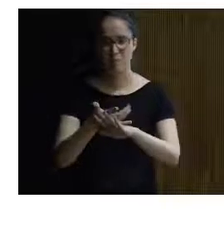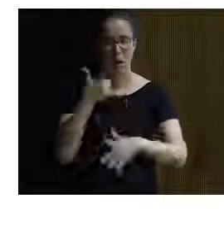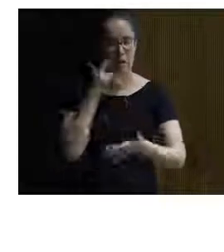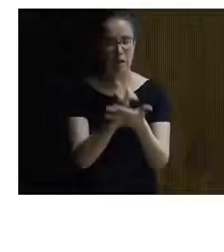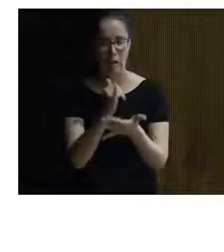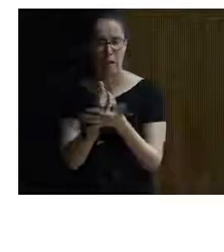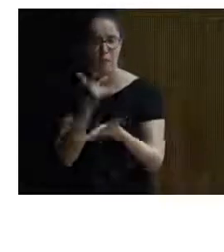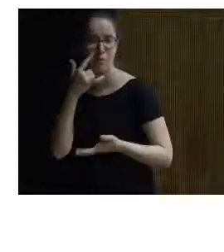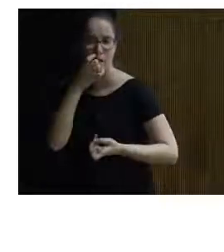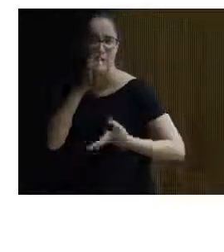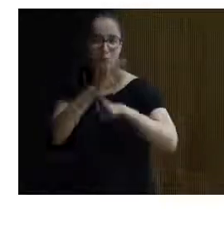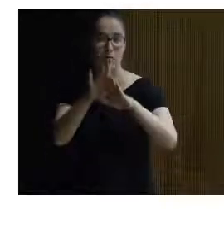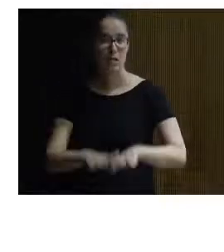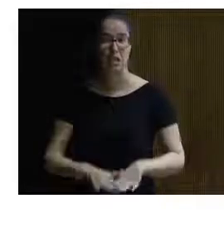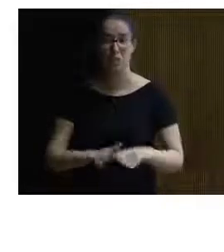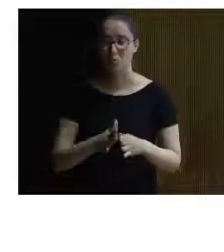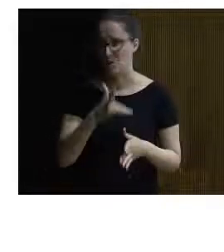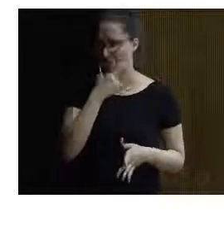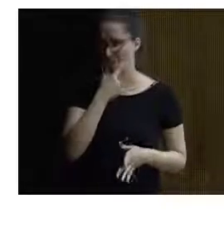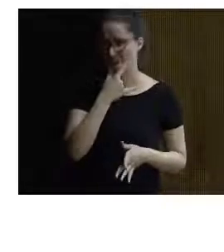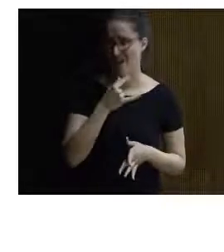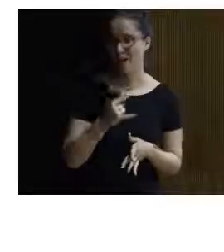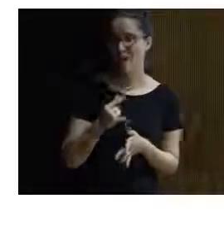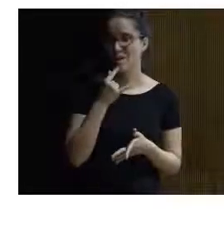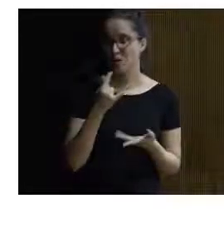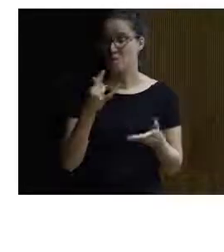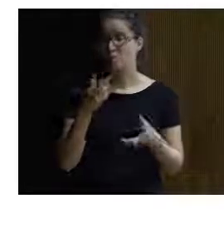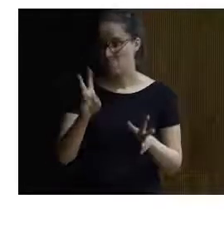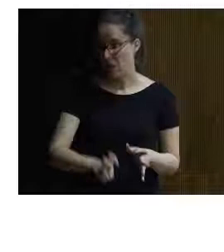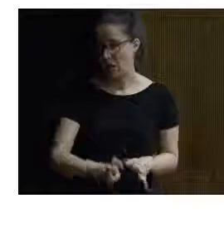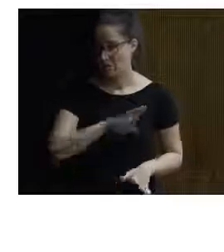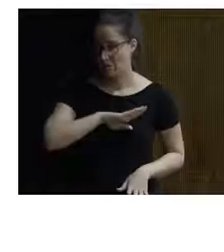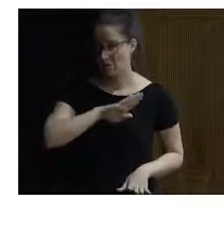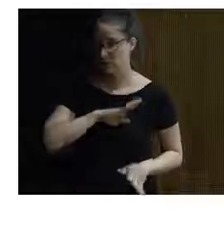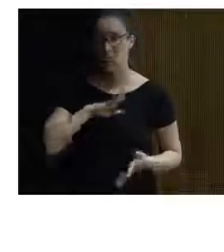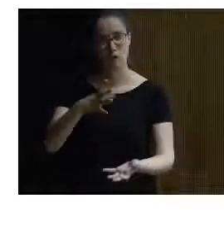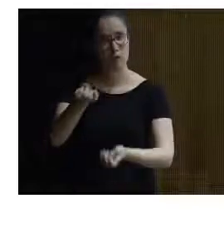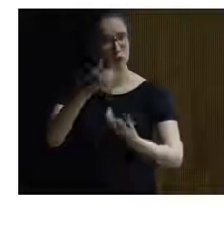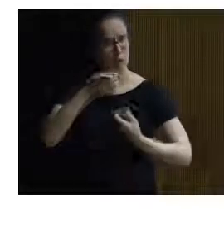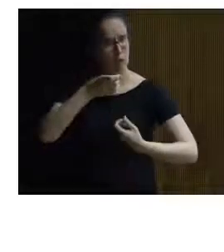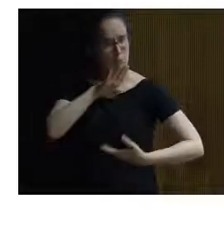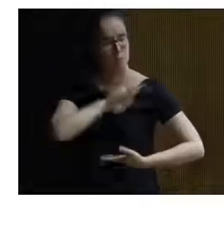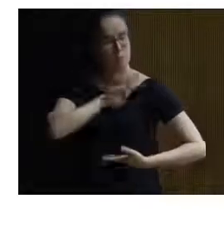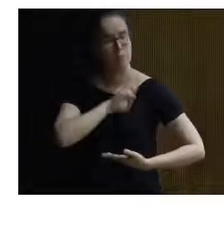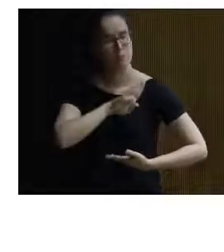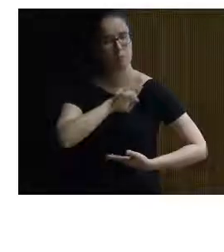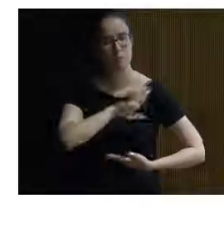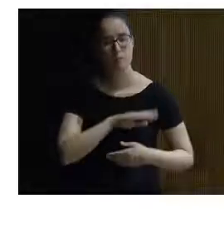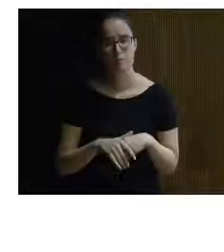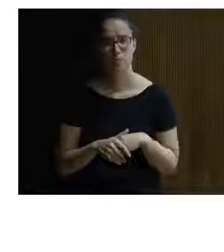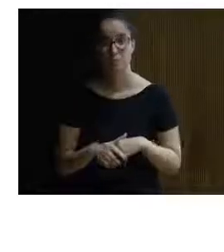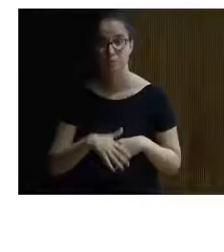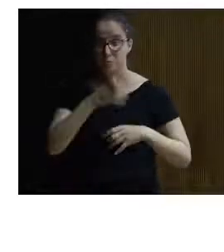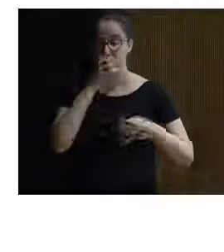con ella, porque al final es muy intuitiva y muy práctica. Al final, da mucha información que,